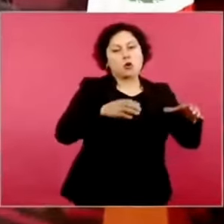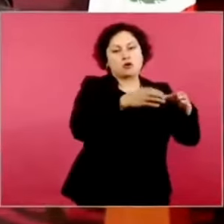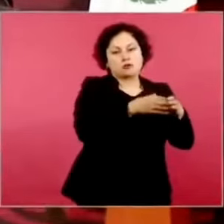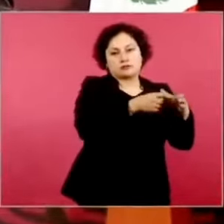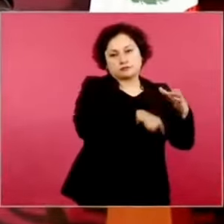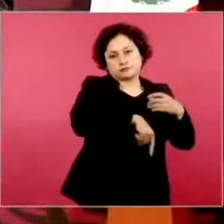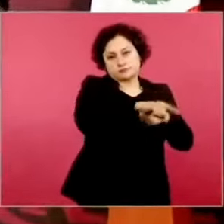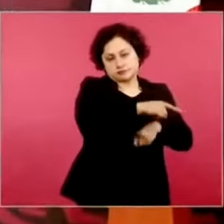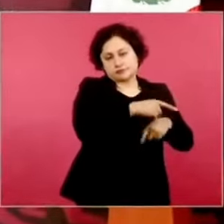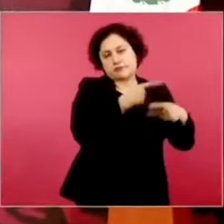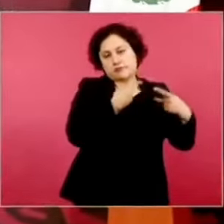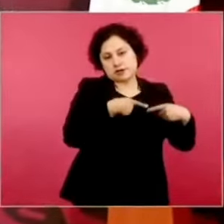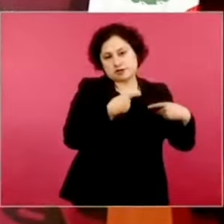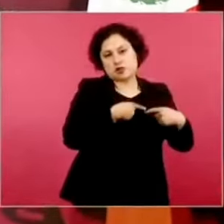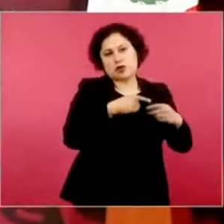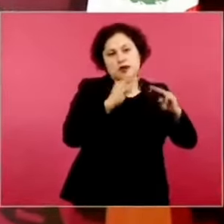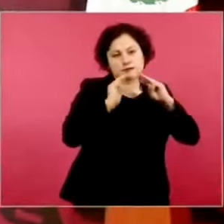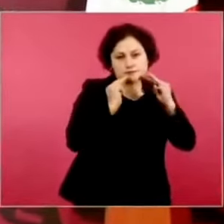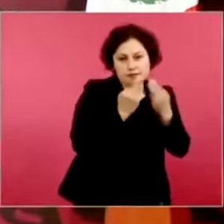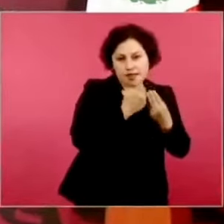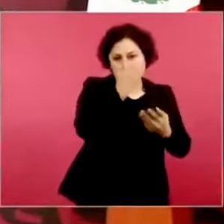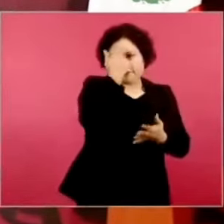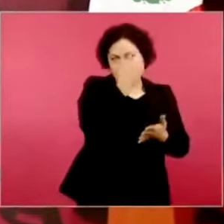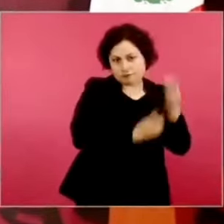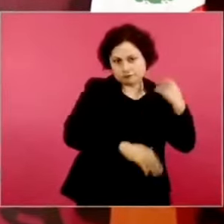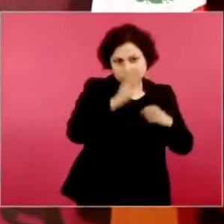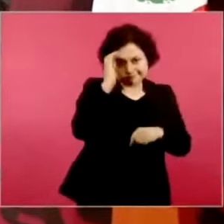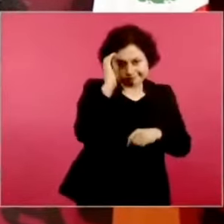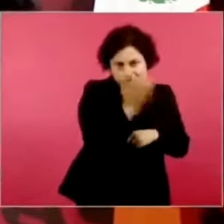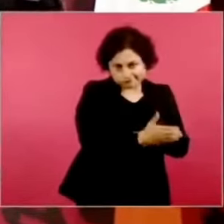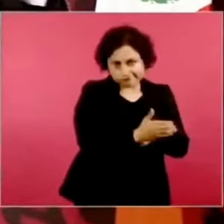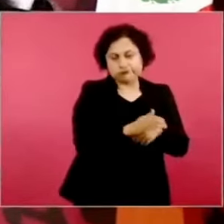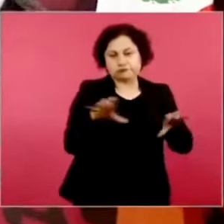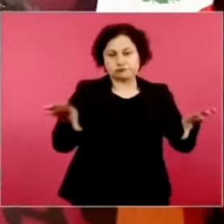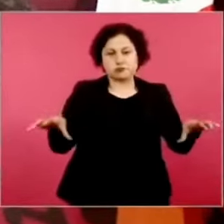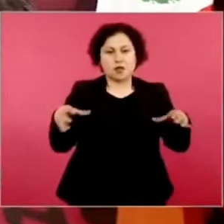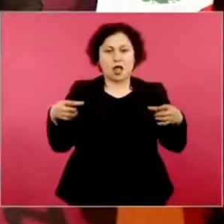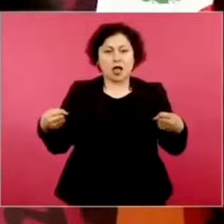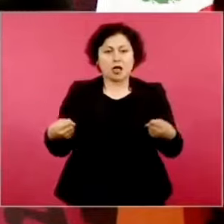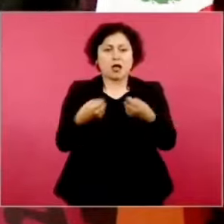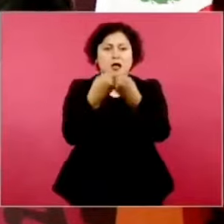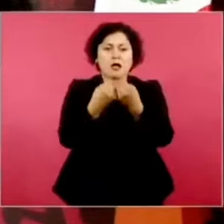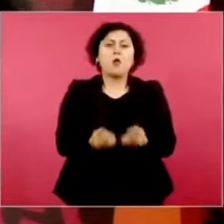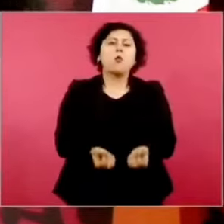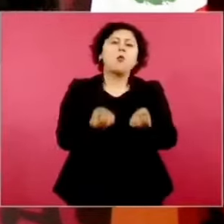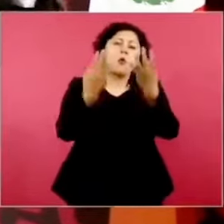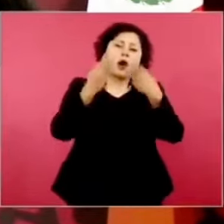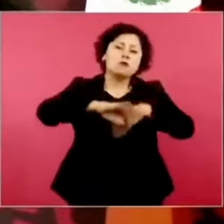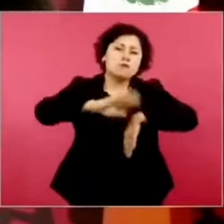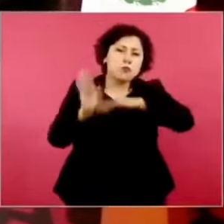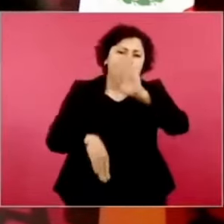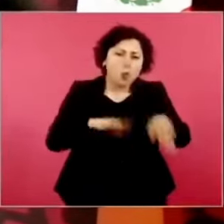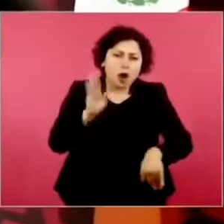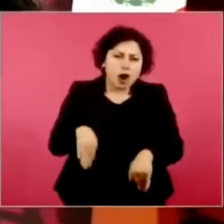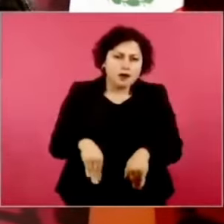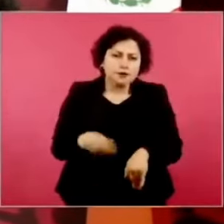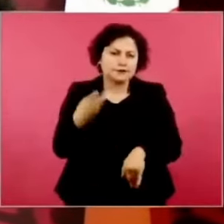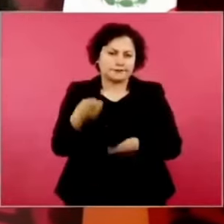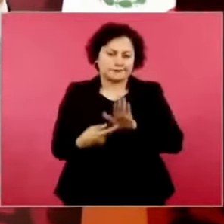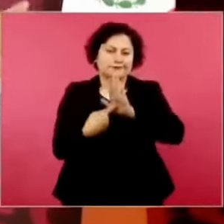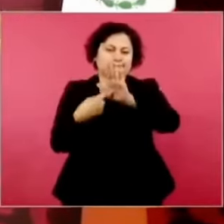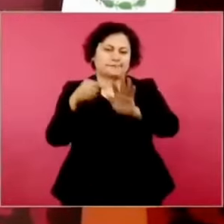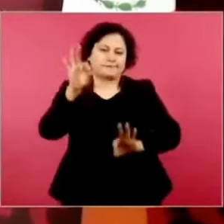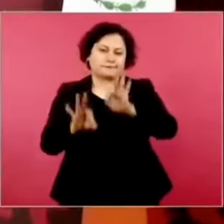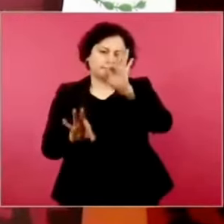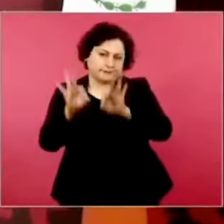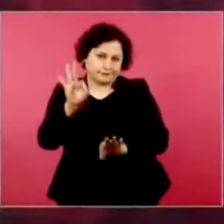Pero esto que vamos a ver es muy representativo de lo que sucedía y de la hipocresía y de el